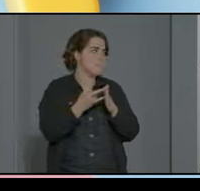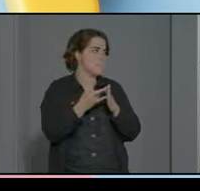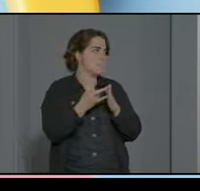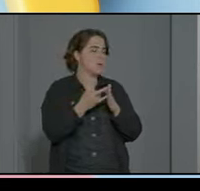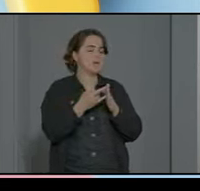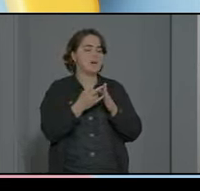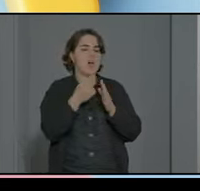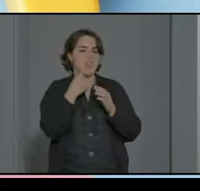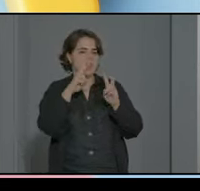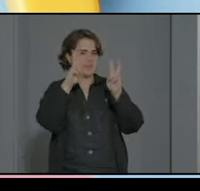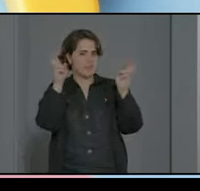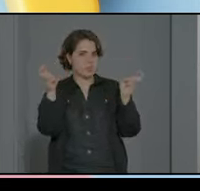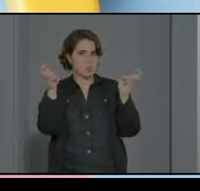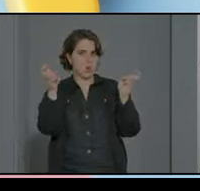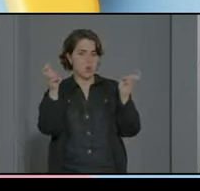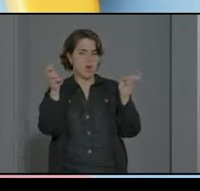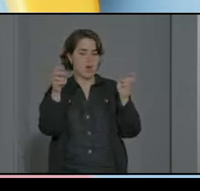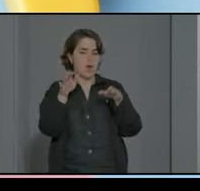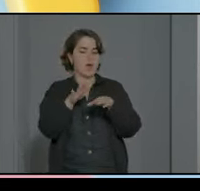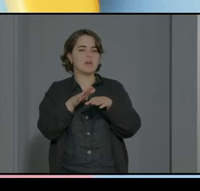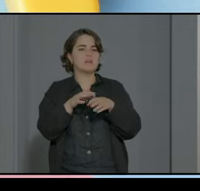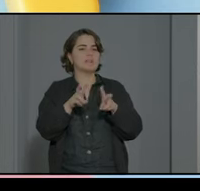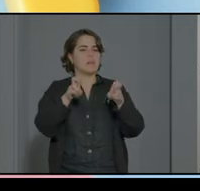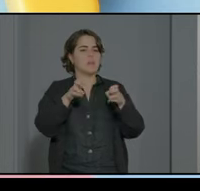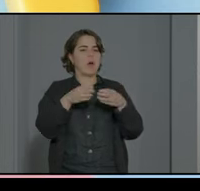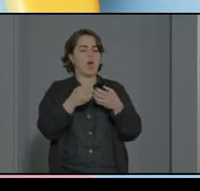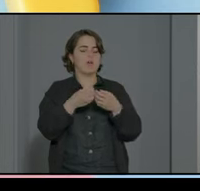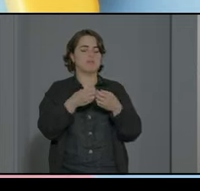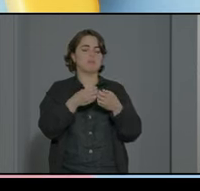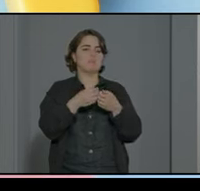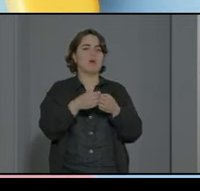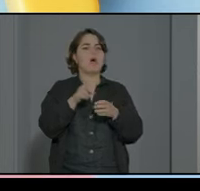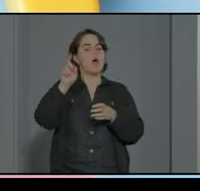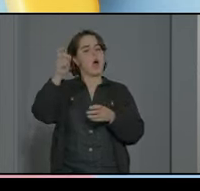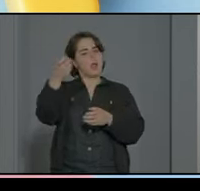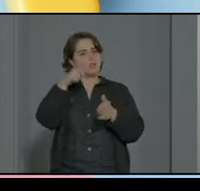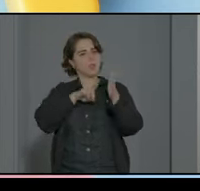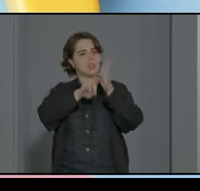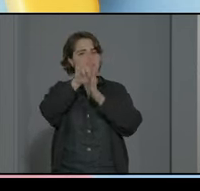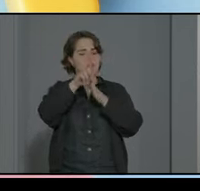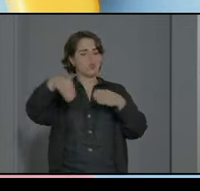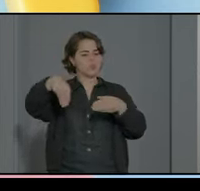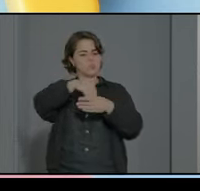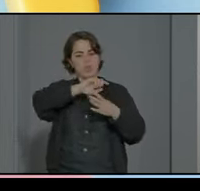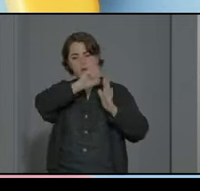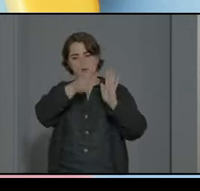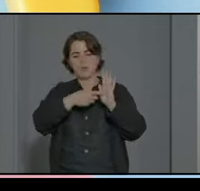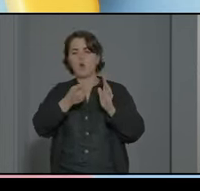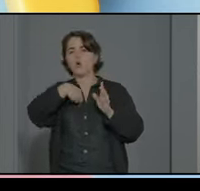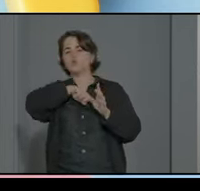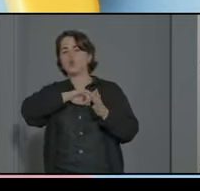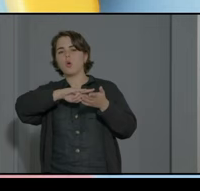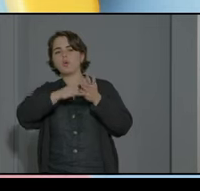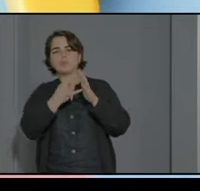titula aparte de un abordaje integral ¿no? del desarrollo del alumno lo que pretendemos es que sea un proyecto íntegro